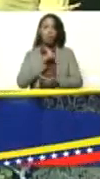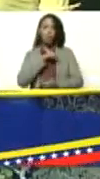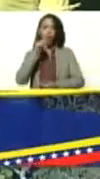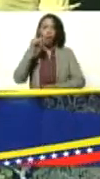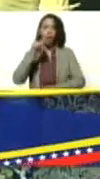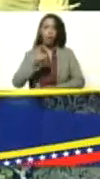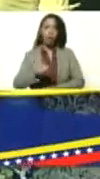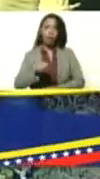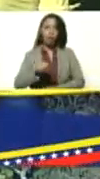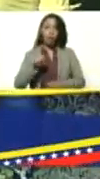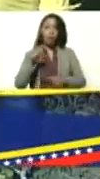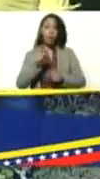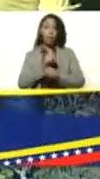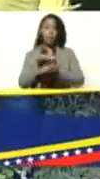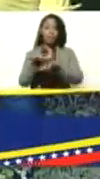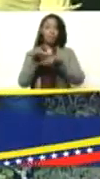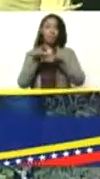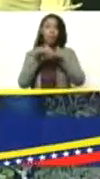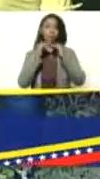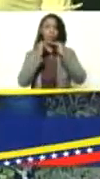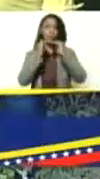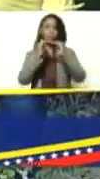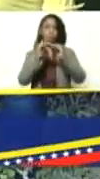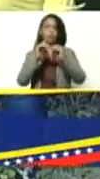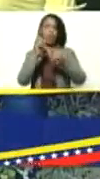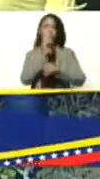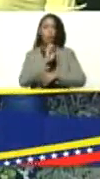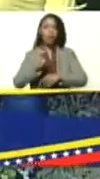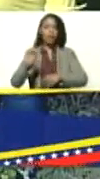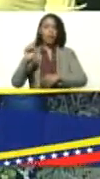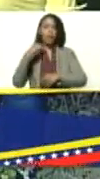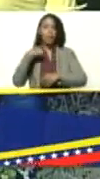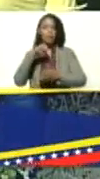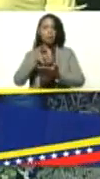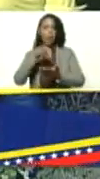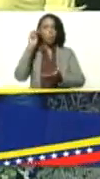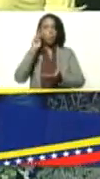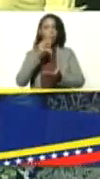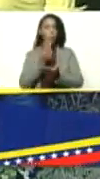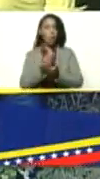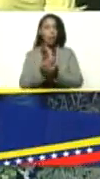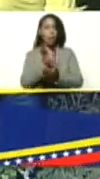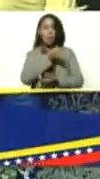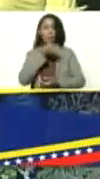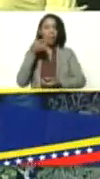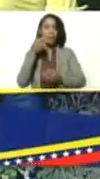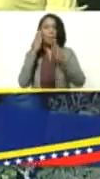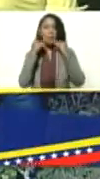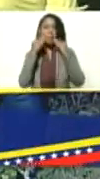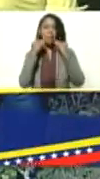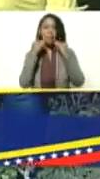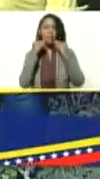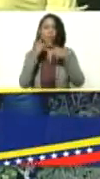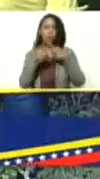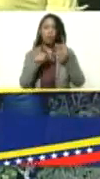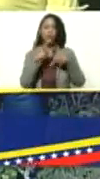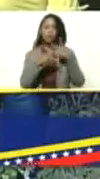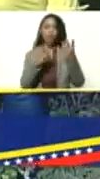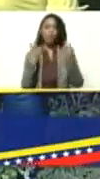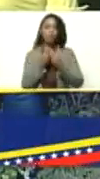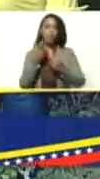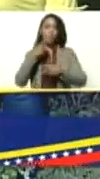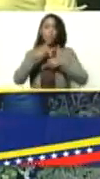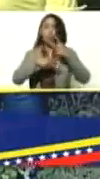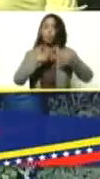aquí en esta espectacular llanura del oeste de nuestro estado Monagas una excelente experiencia productiva junto a nuestro